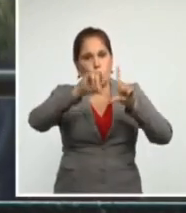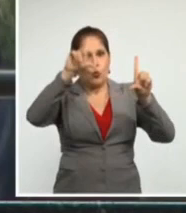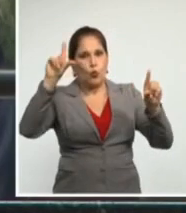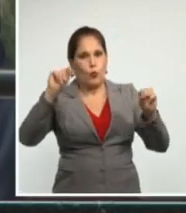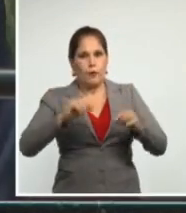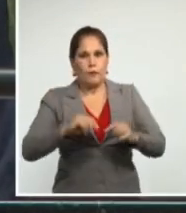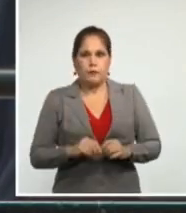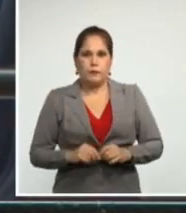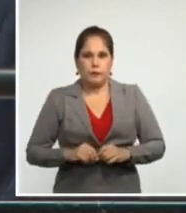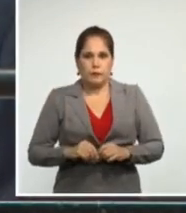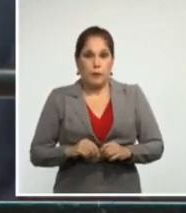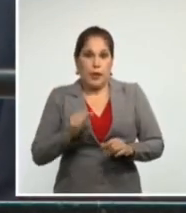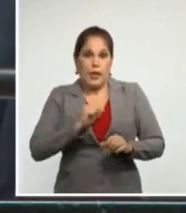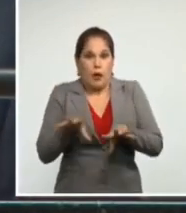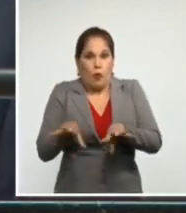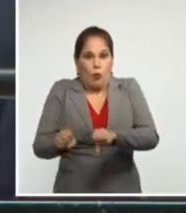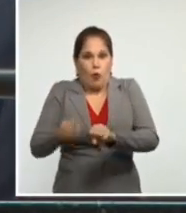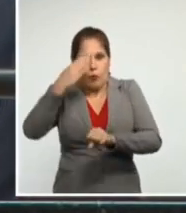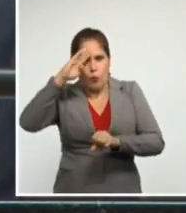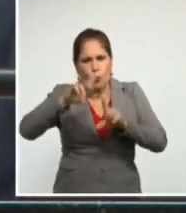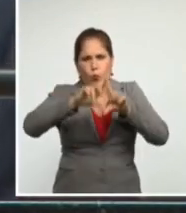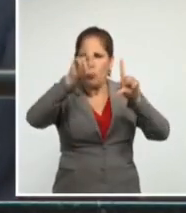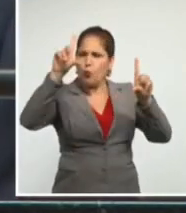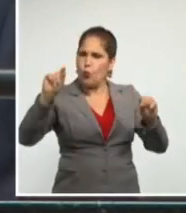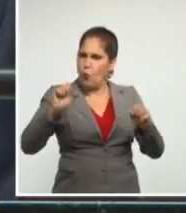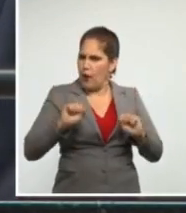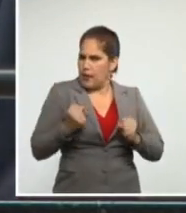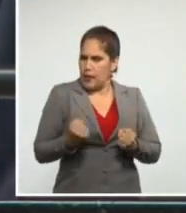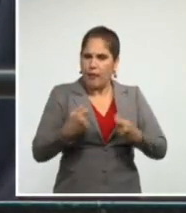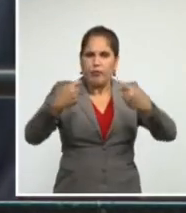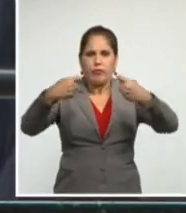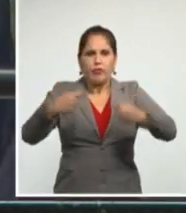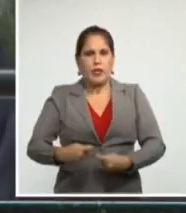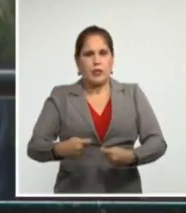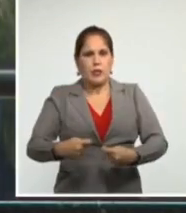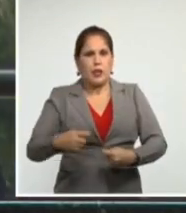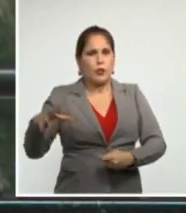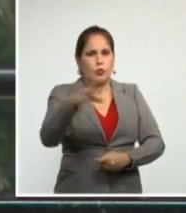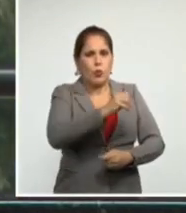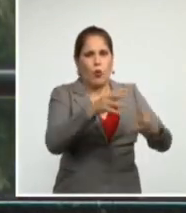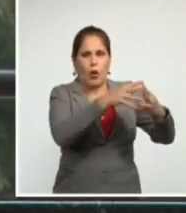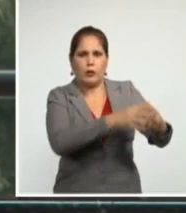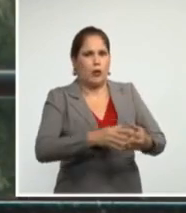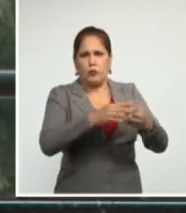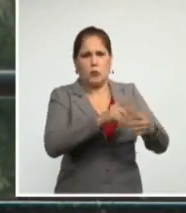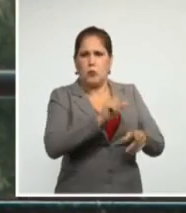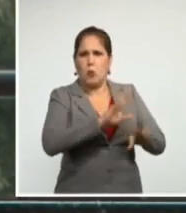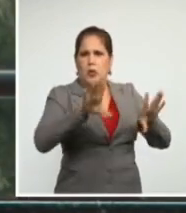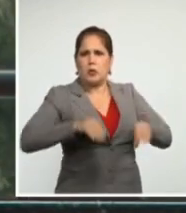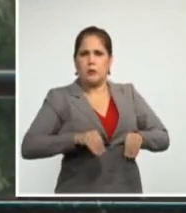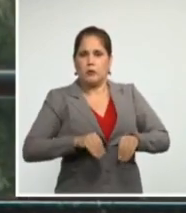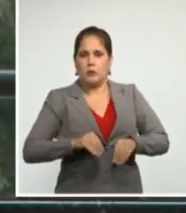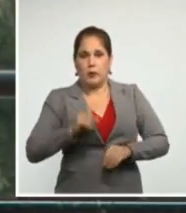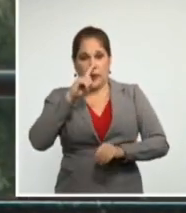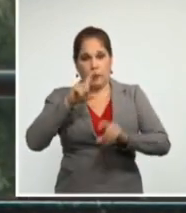hegemónica pretenda decidirlo todo. Fin de la cita.